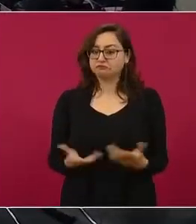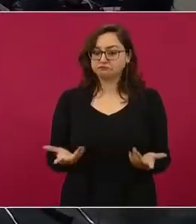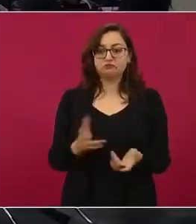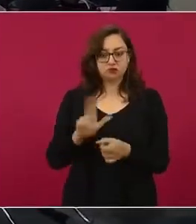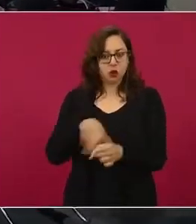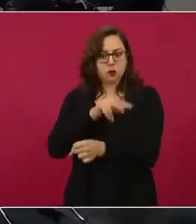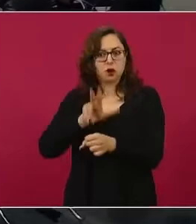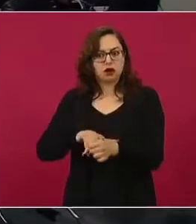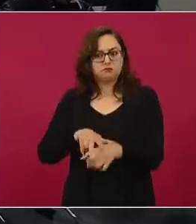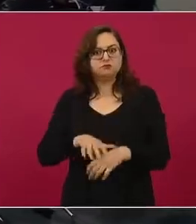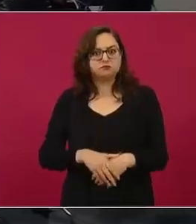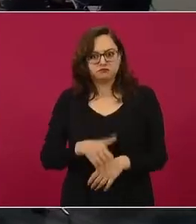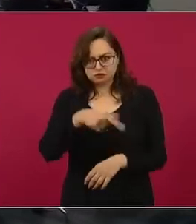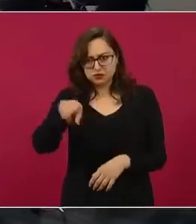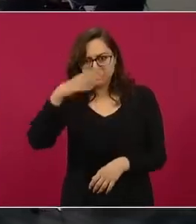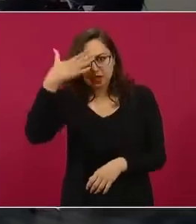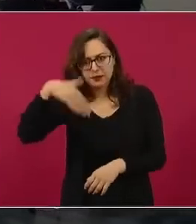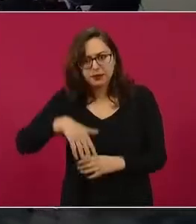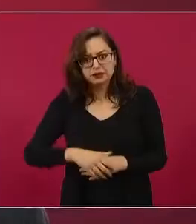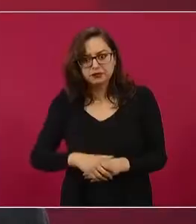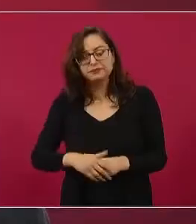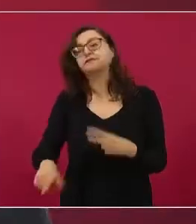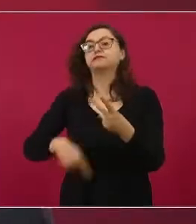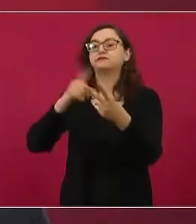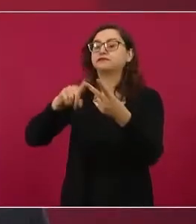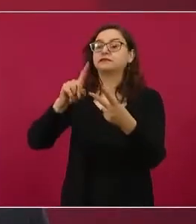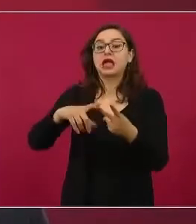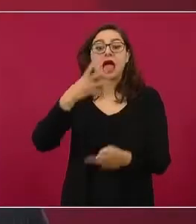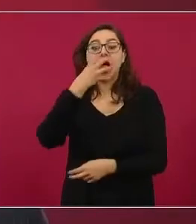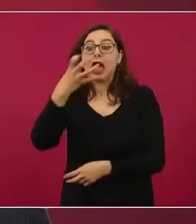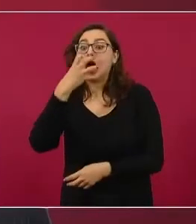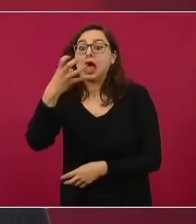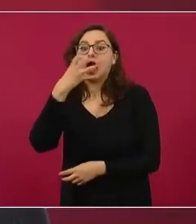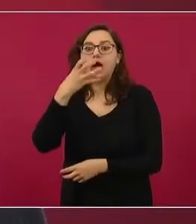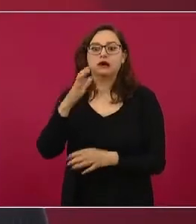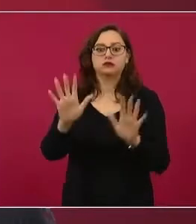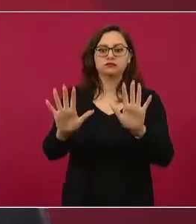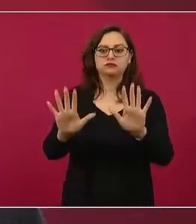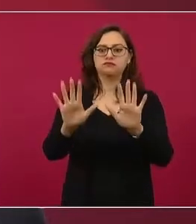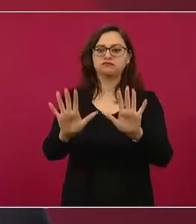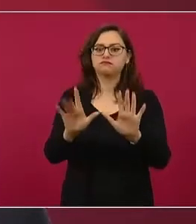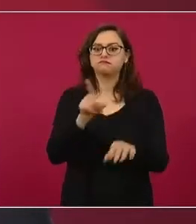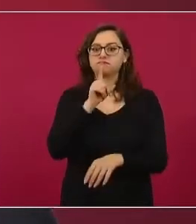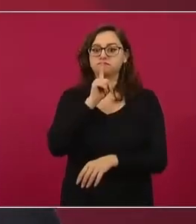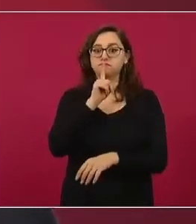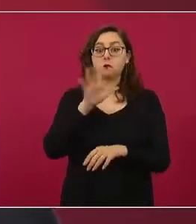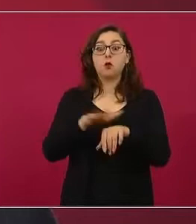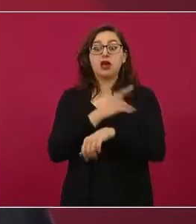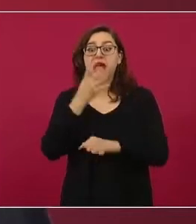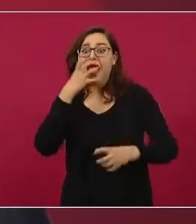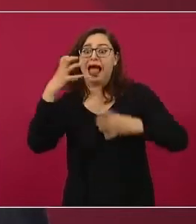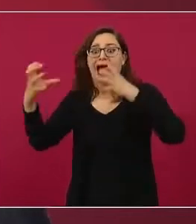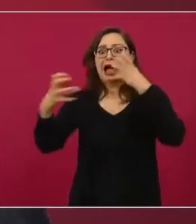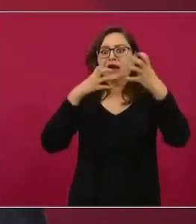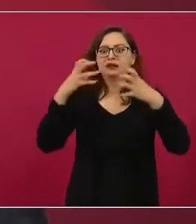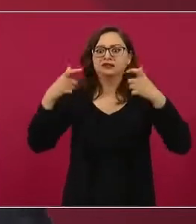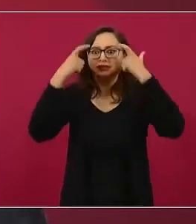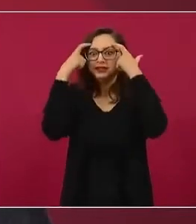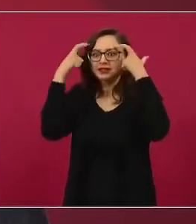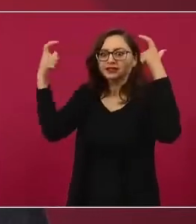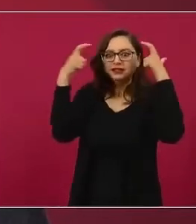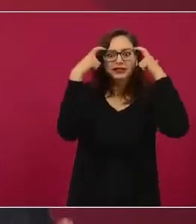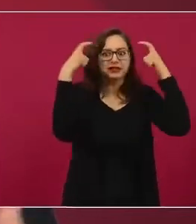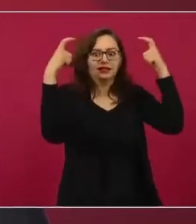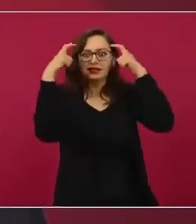No grito, si grito voy a causar mucha ansiedad, pánico y voy a hacer que